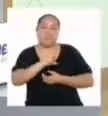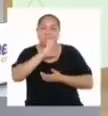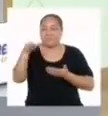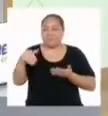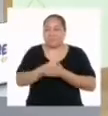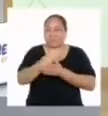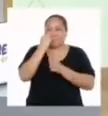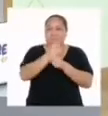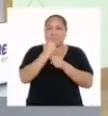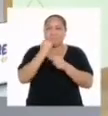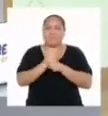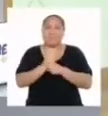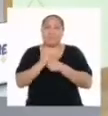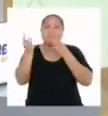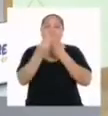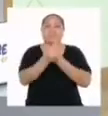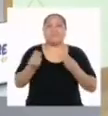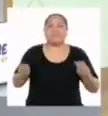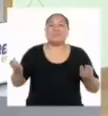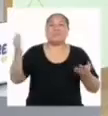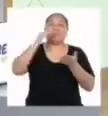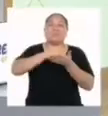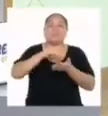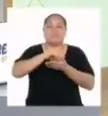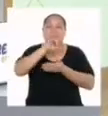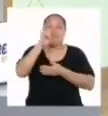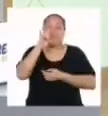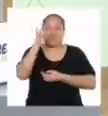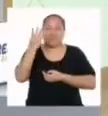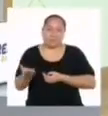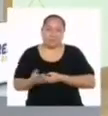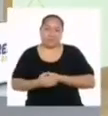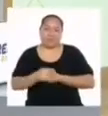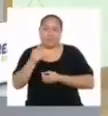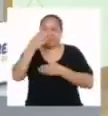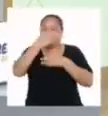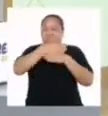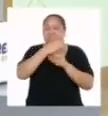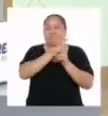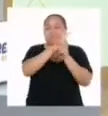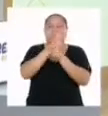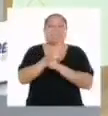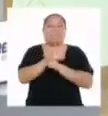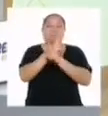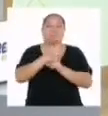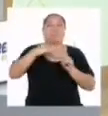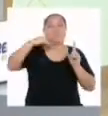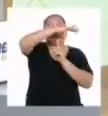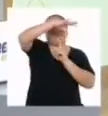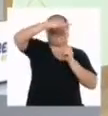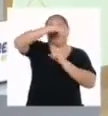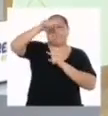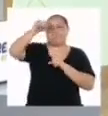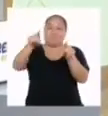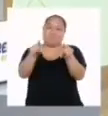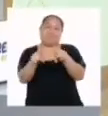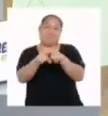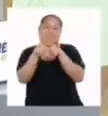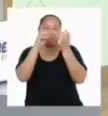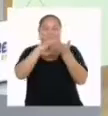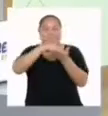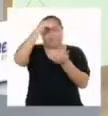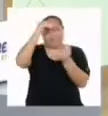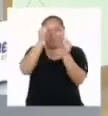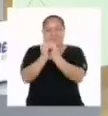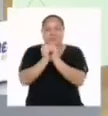todo nuestro trabajo lo haremos con materiales reutilizados, de tal manera que ayudamos a la conservación del ambiente mientras aprendemos juntos.